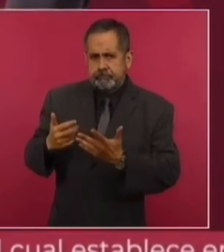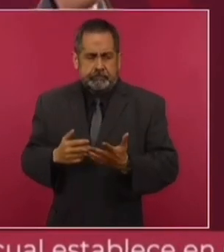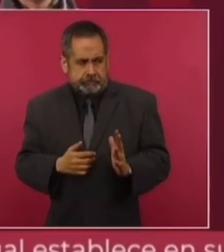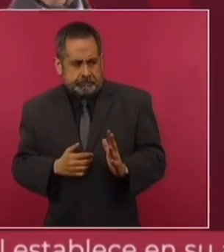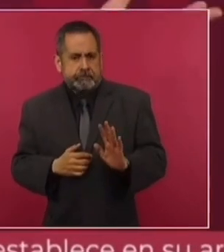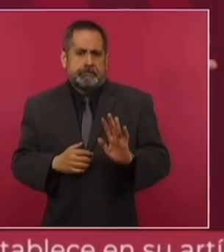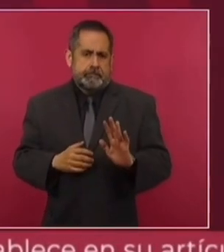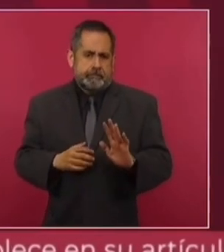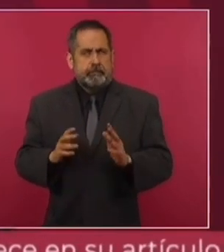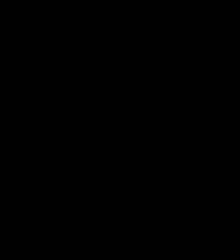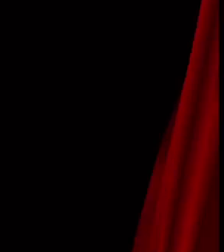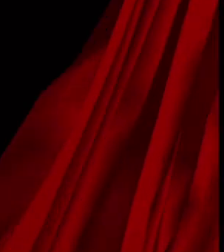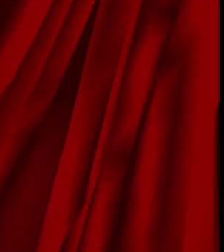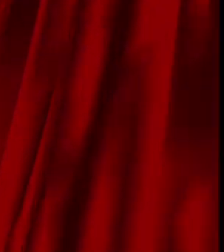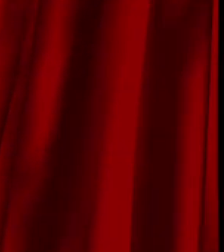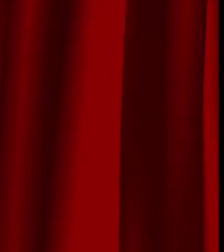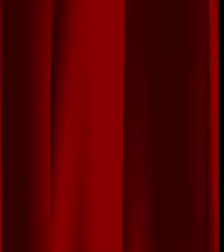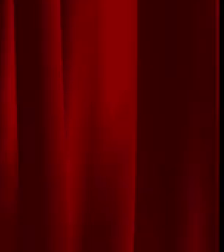Si se ve, pues es un avance.